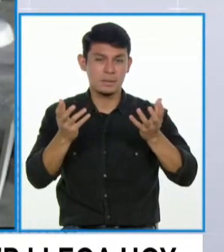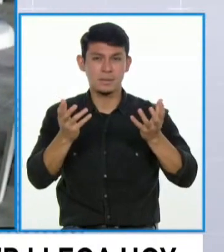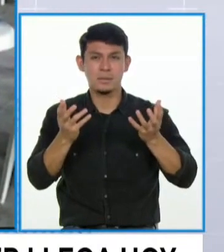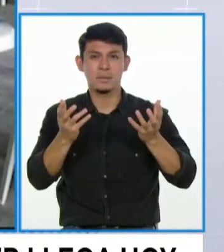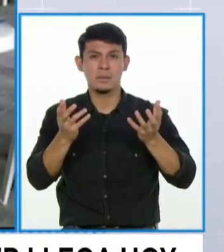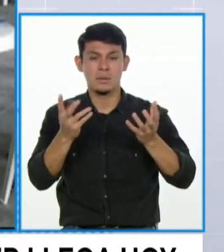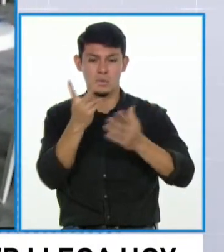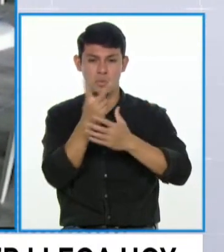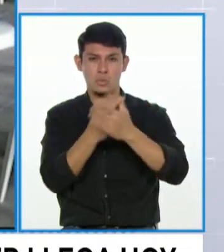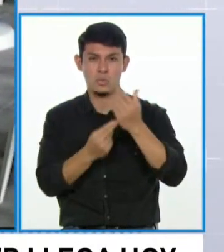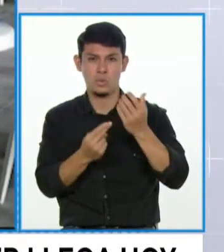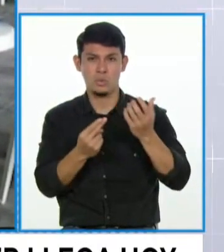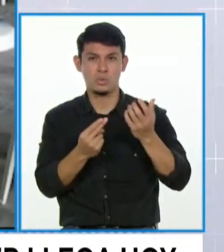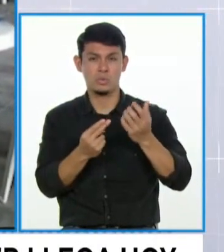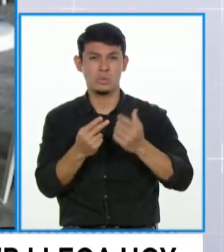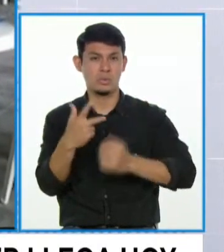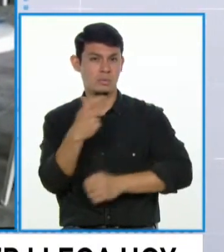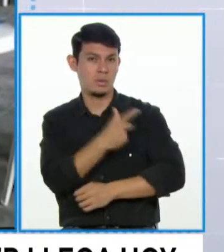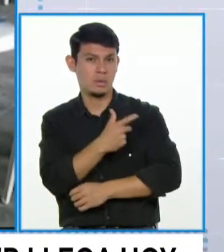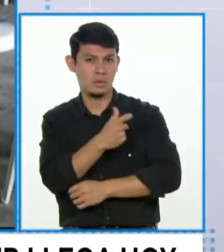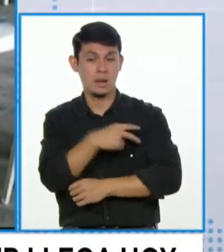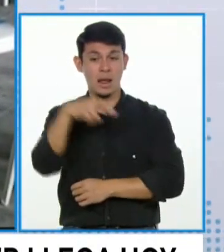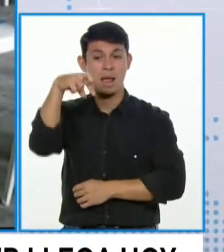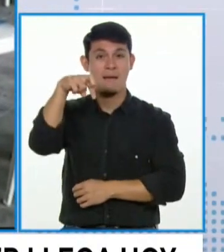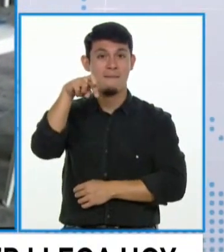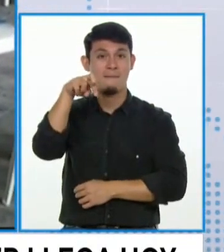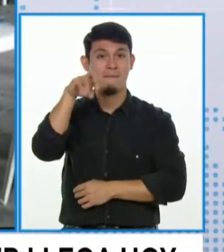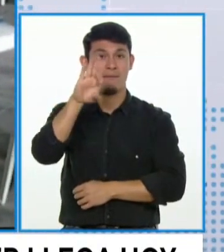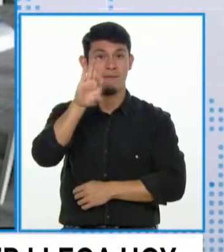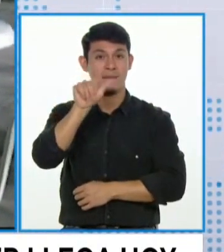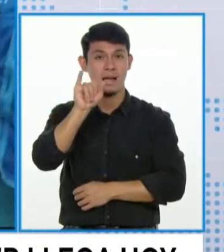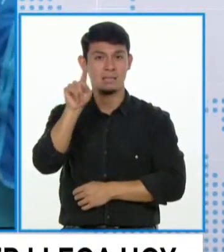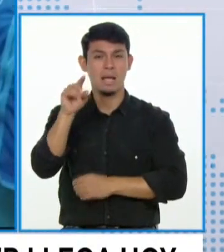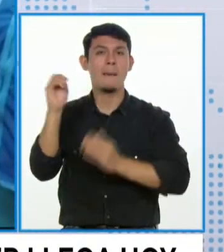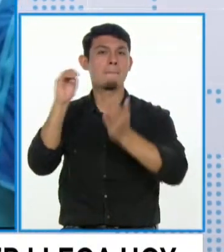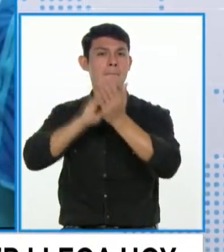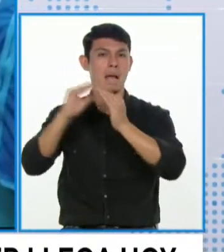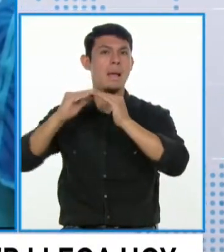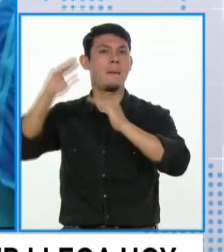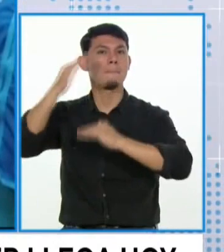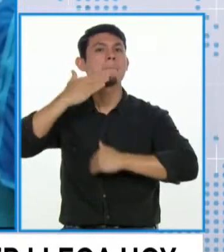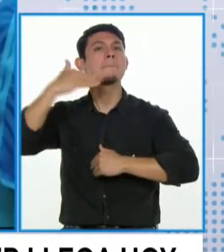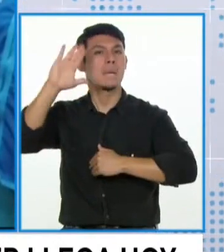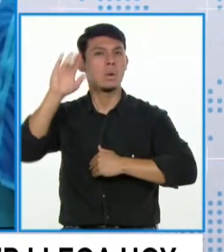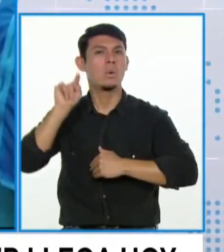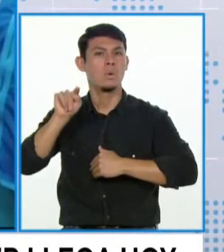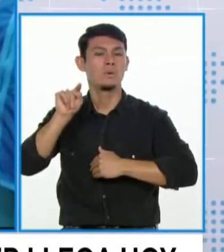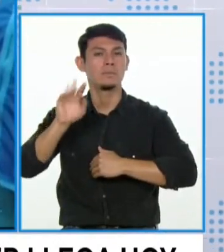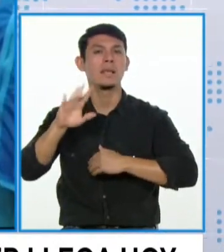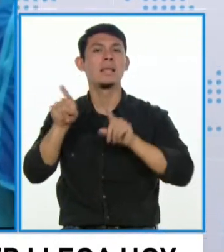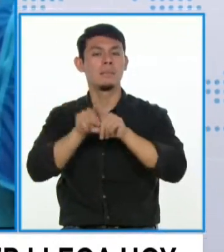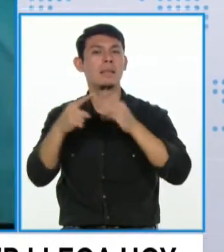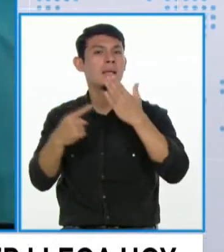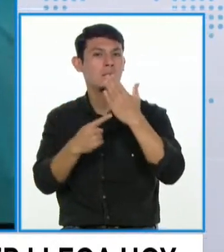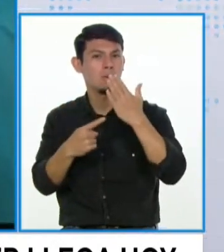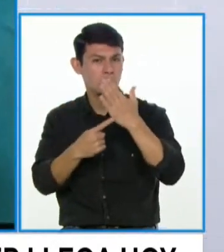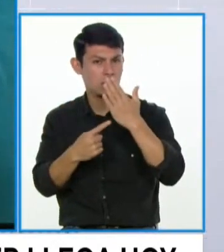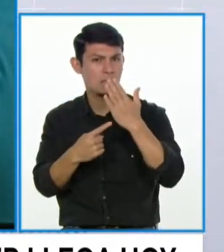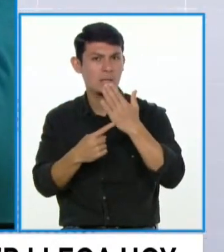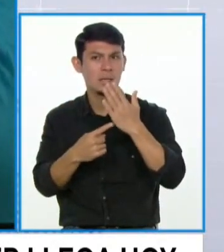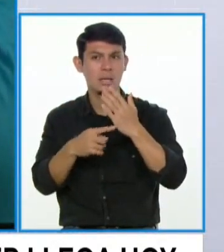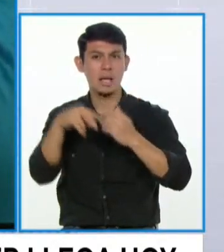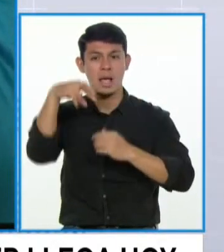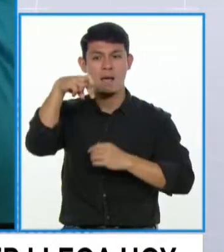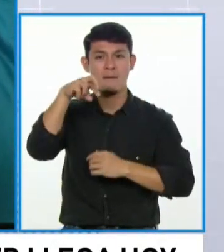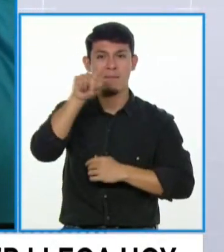que respaldan la eficacia y seguridad de la vacuna de Pfizer es muy superior. El otro problema es el tema de la tecnología per se, ¿no? La vacuna de